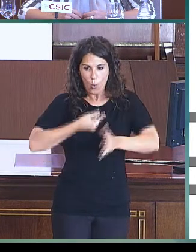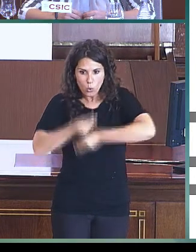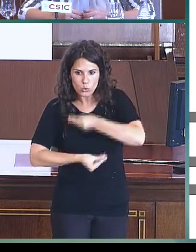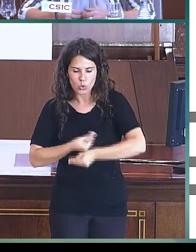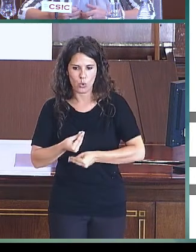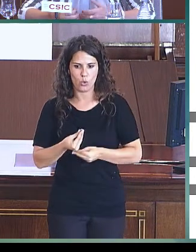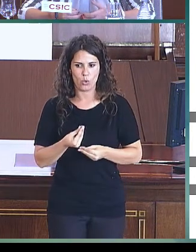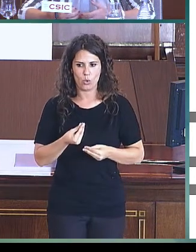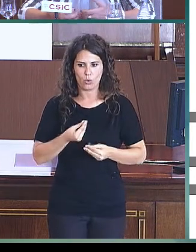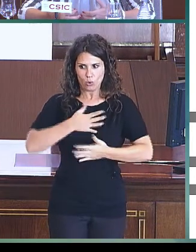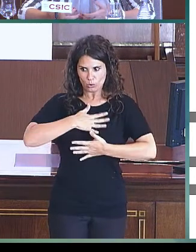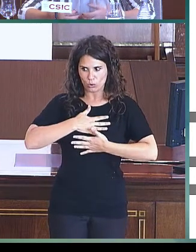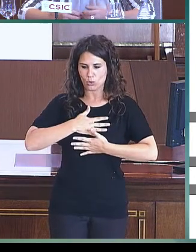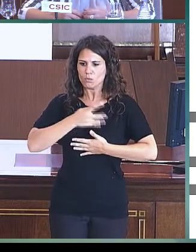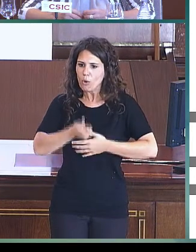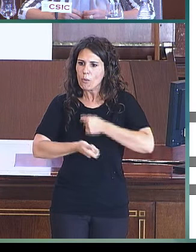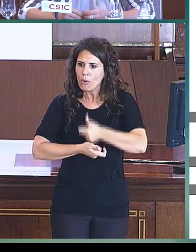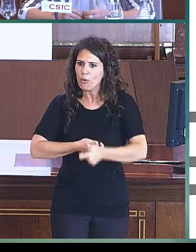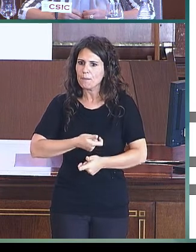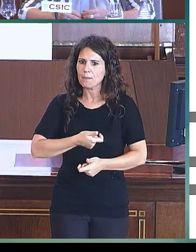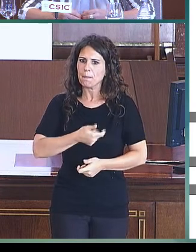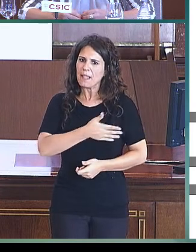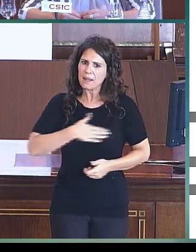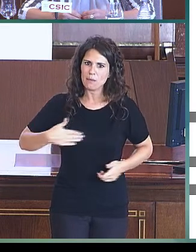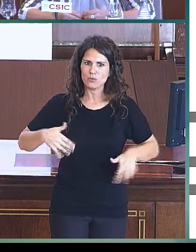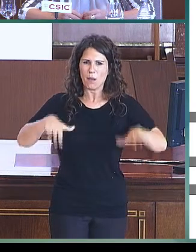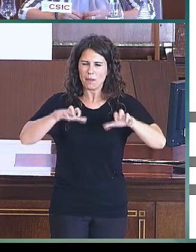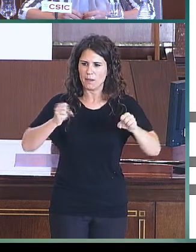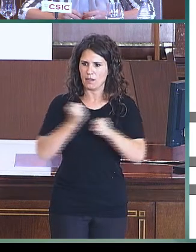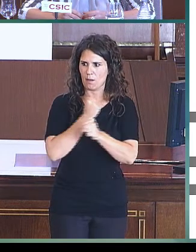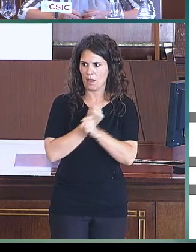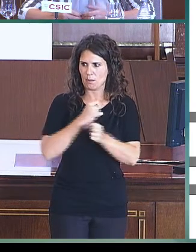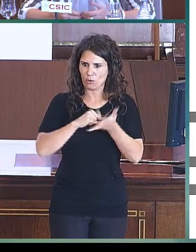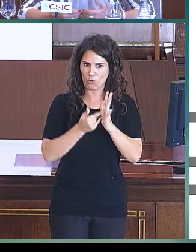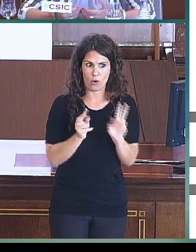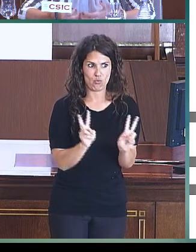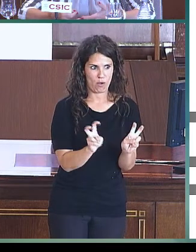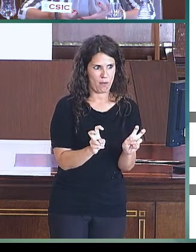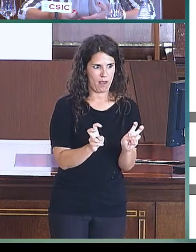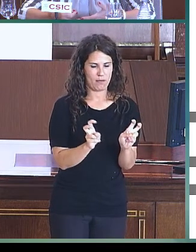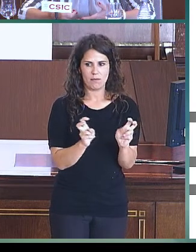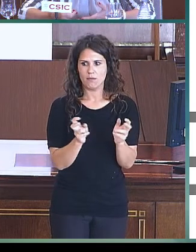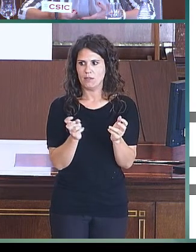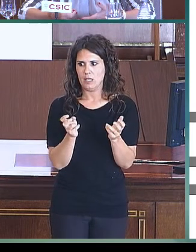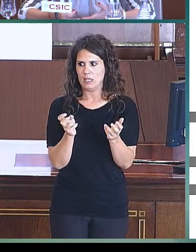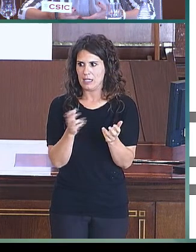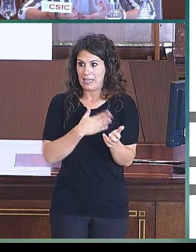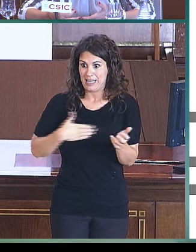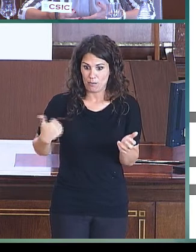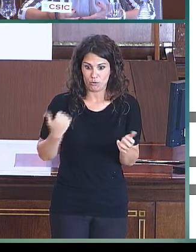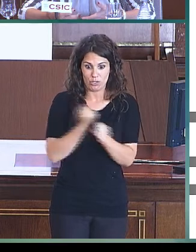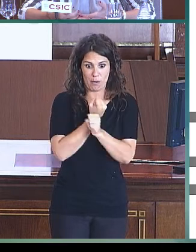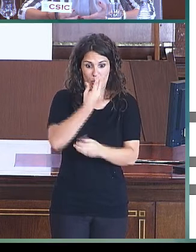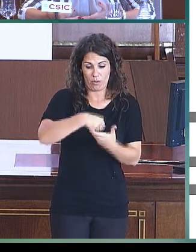bueno, pues a trabajar con ella y fuera, sobre todo enfocada en que el trabajo en el aula